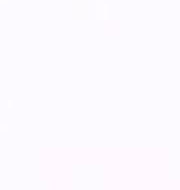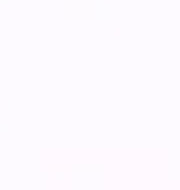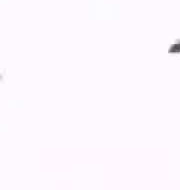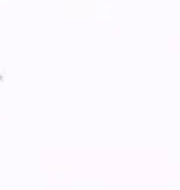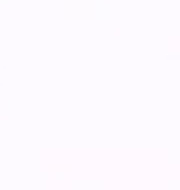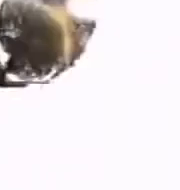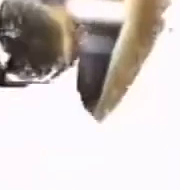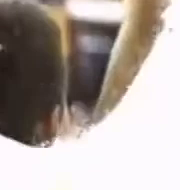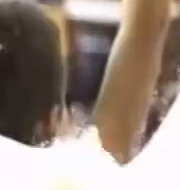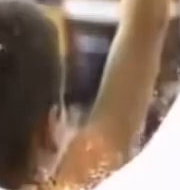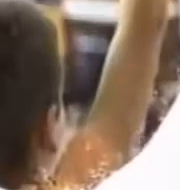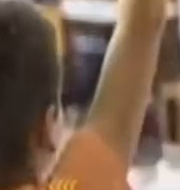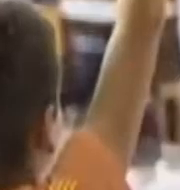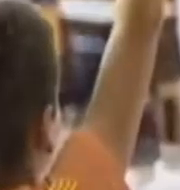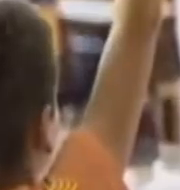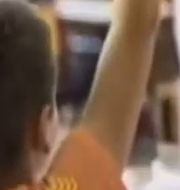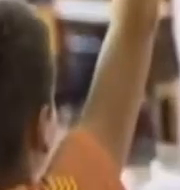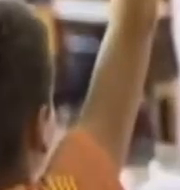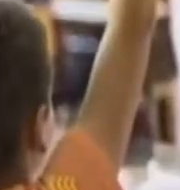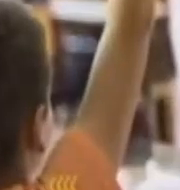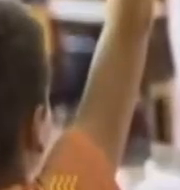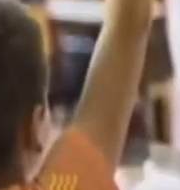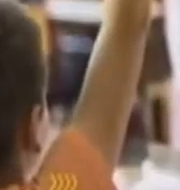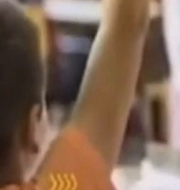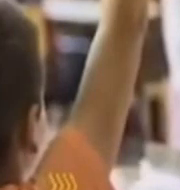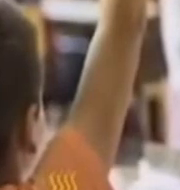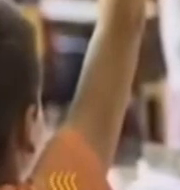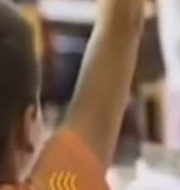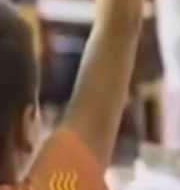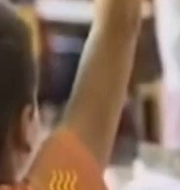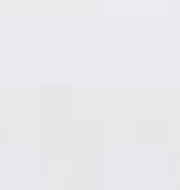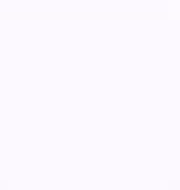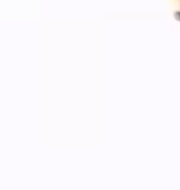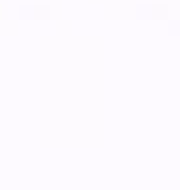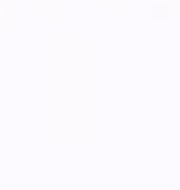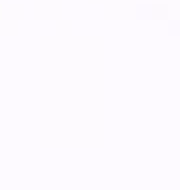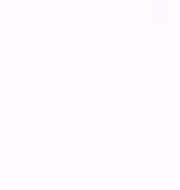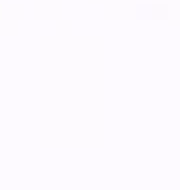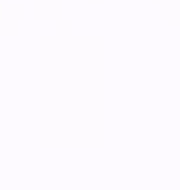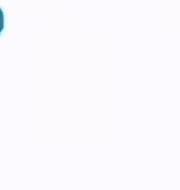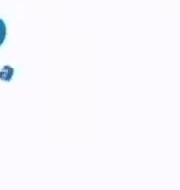A continuación, Comunicación y Lenguaje, Cuarto Primaria.